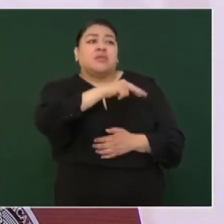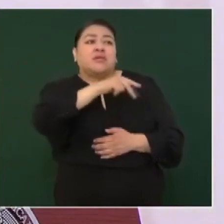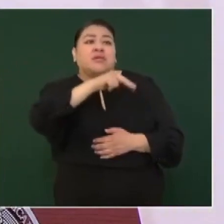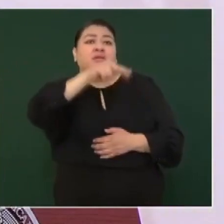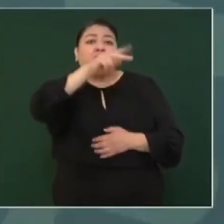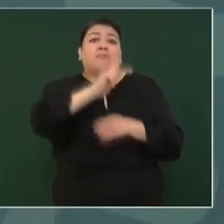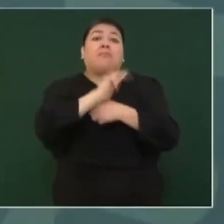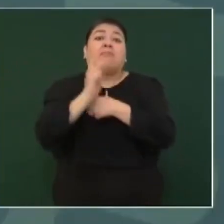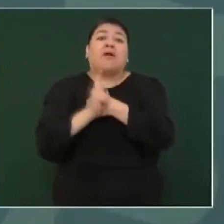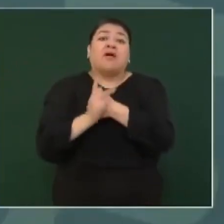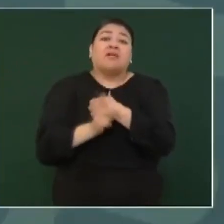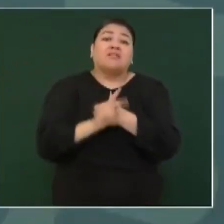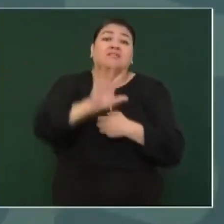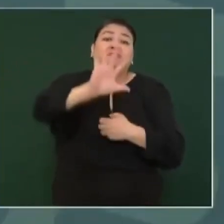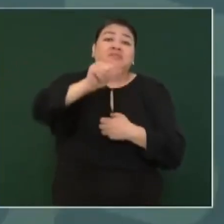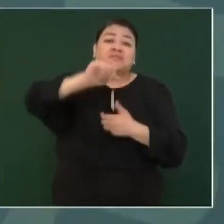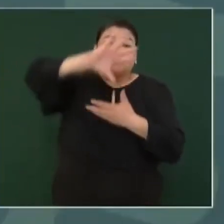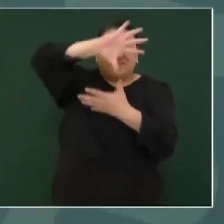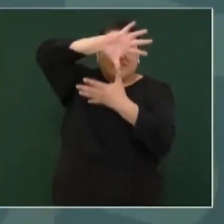tres, cuatro, cinco, seis países.